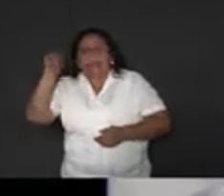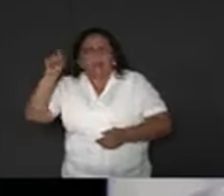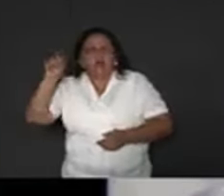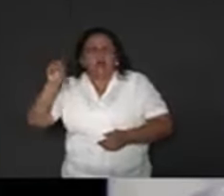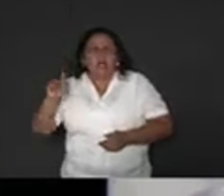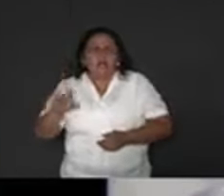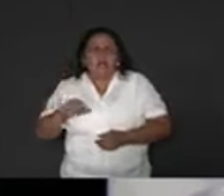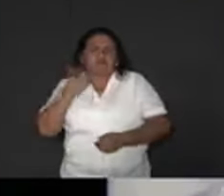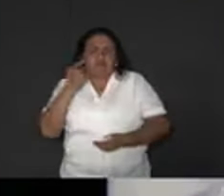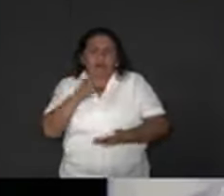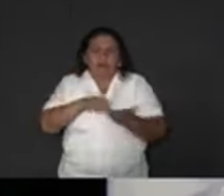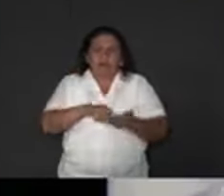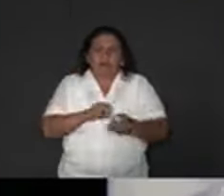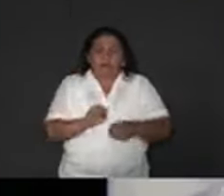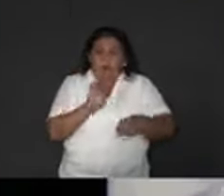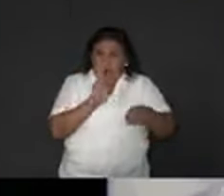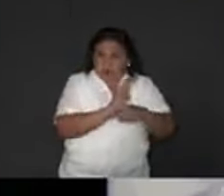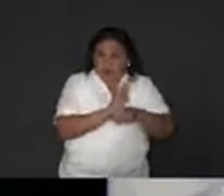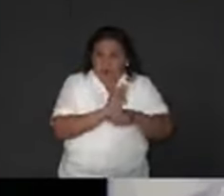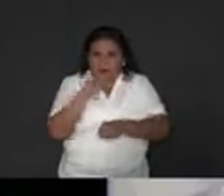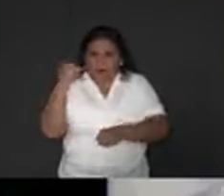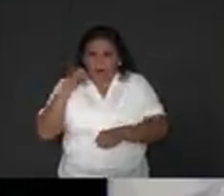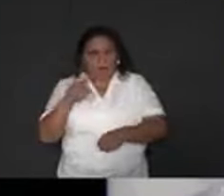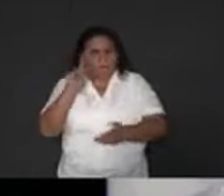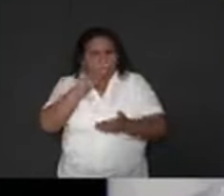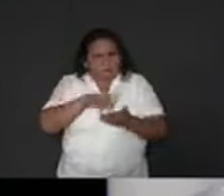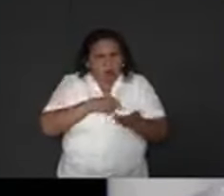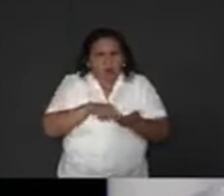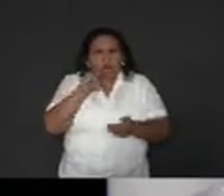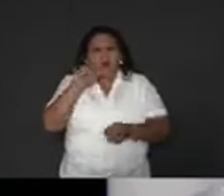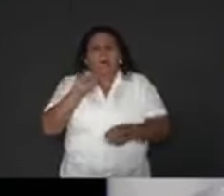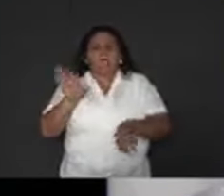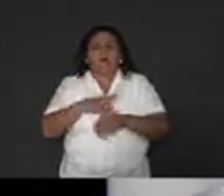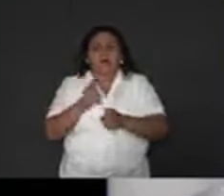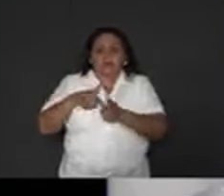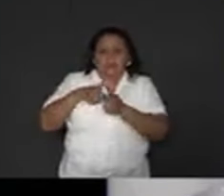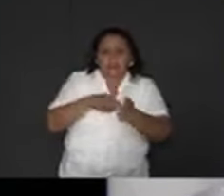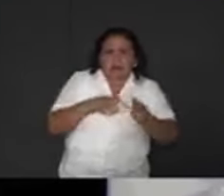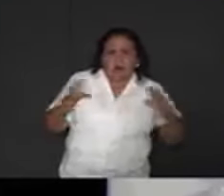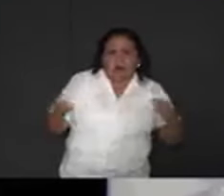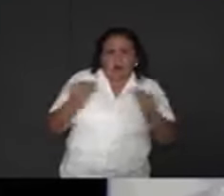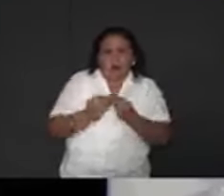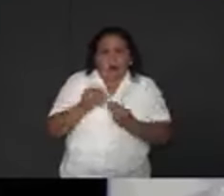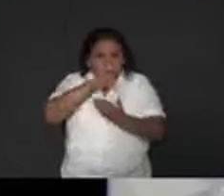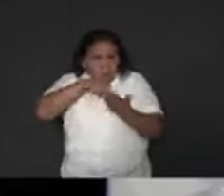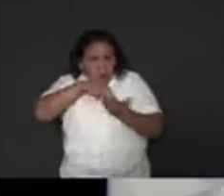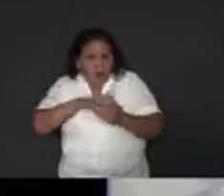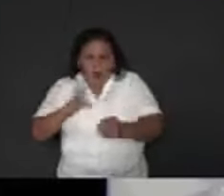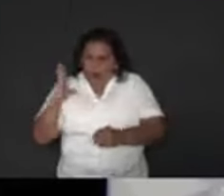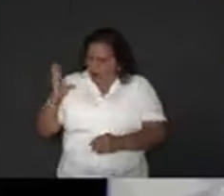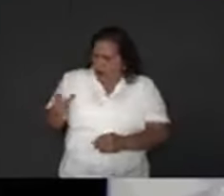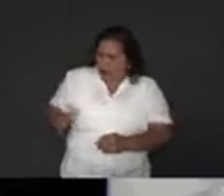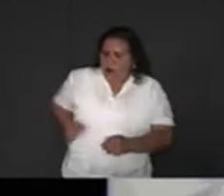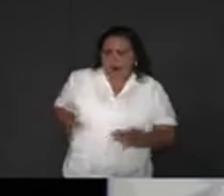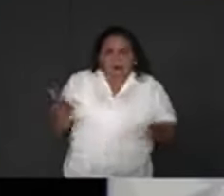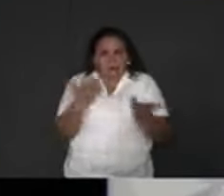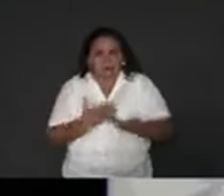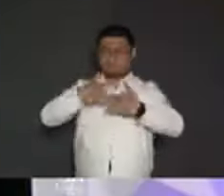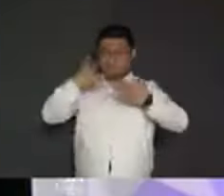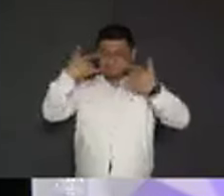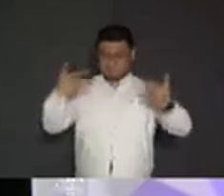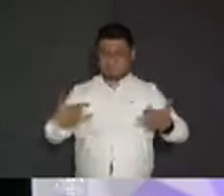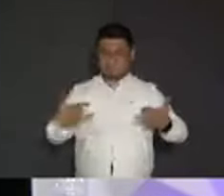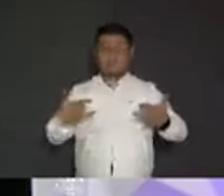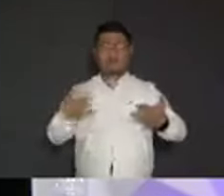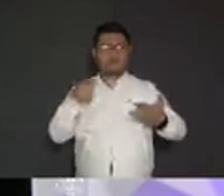Quiero que votemos por la seguridad de Yucatán. Vota también porque sigamos unidos. Vota por el orgullo de lo que hemos construido juntos.